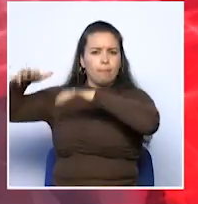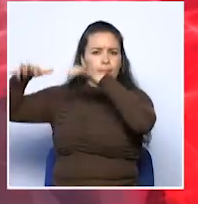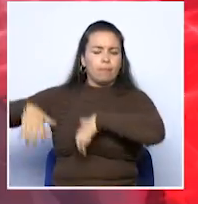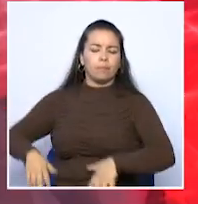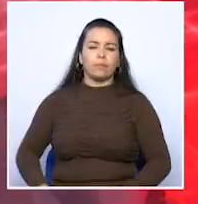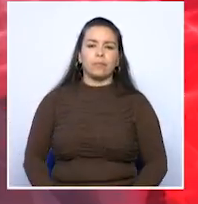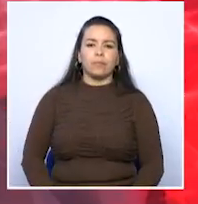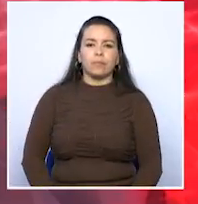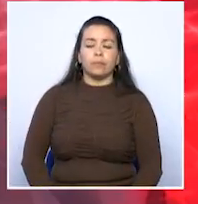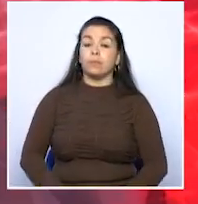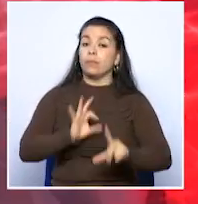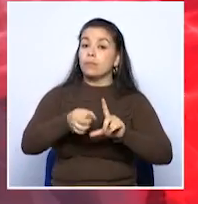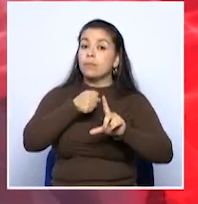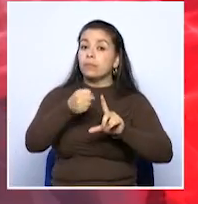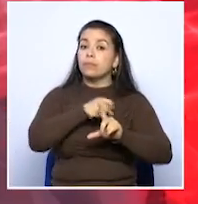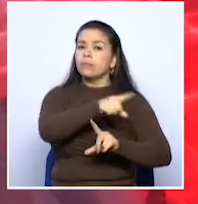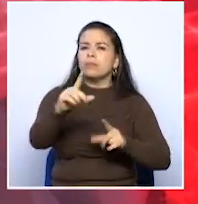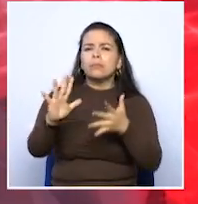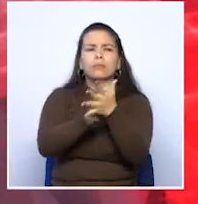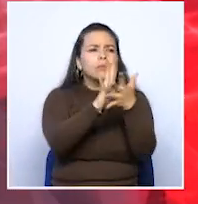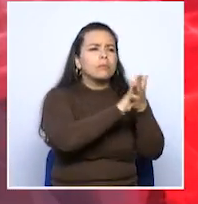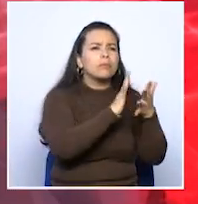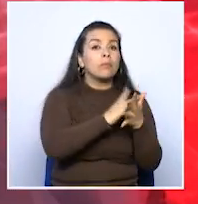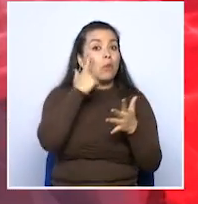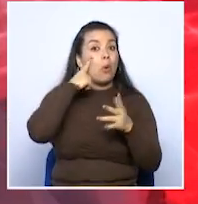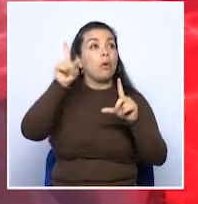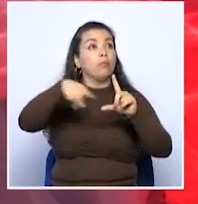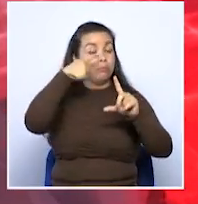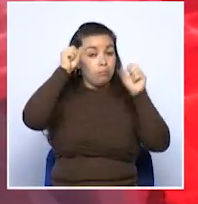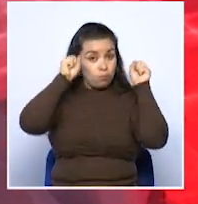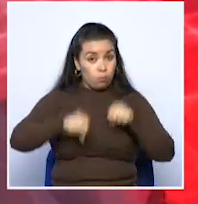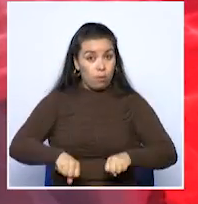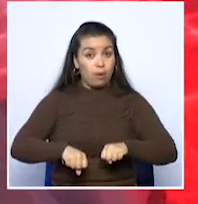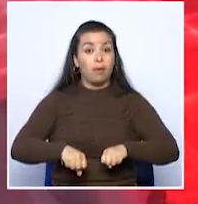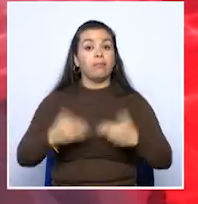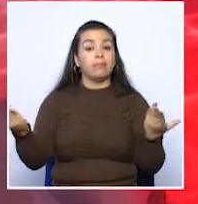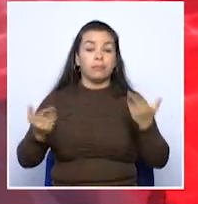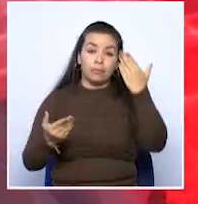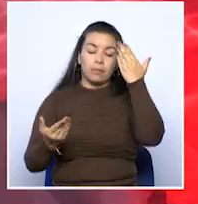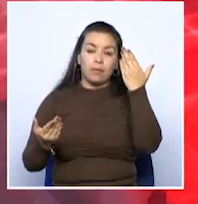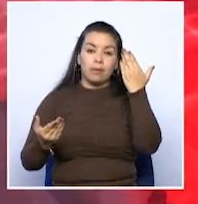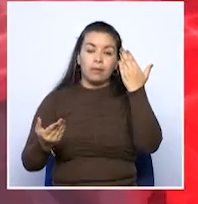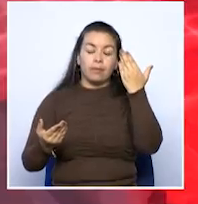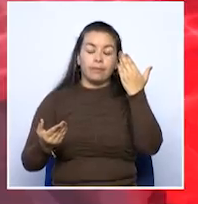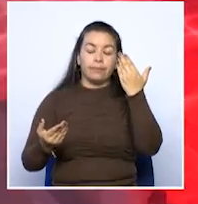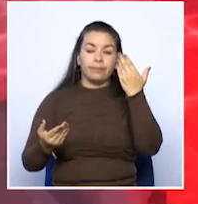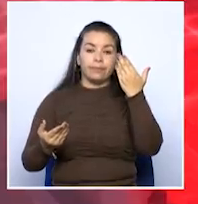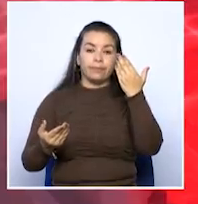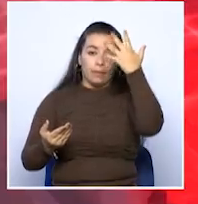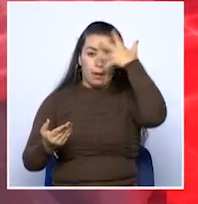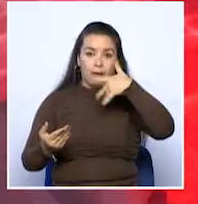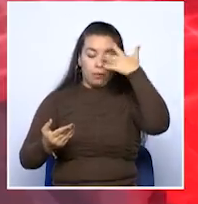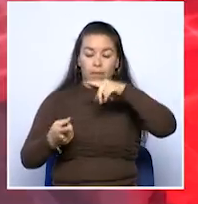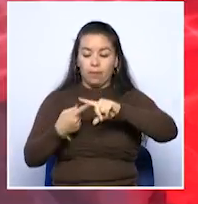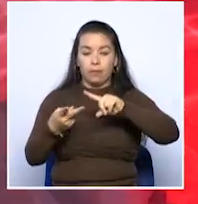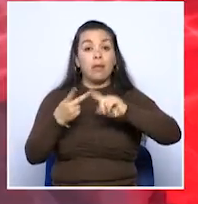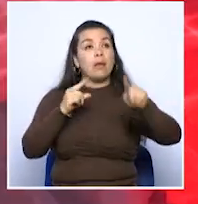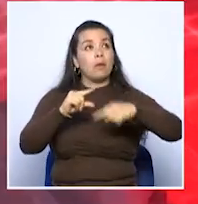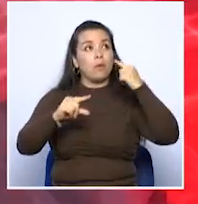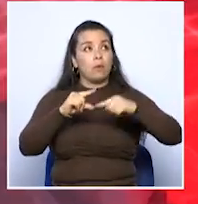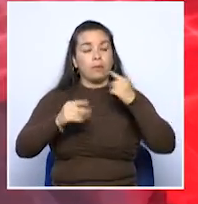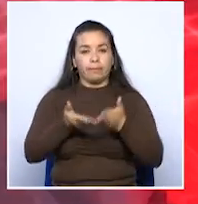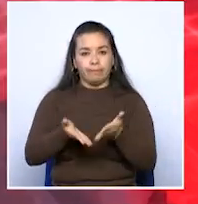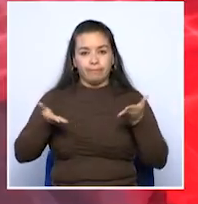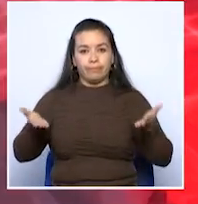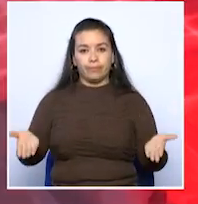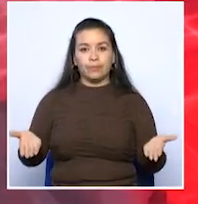En Telecafé en tu barrio escuchamos la comunidad no olvides escribirnos a través de nuestras redes sociales arroba tc noticias eje y nuestro correo electrónico